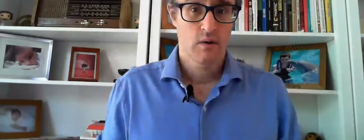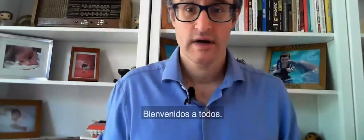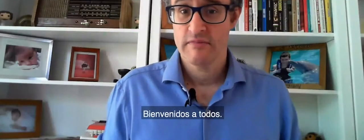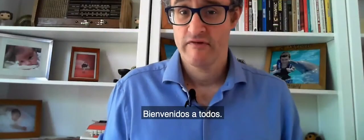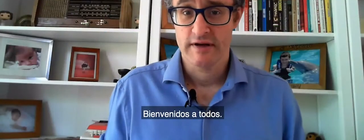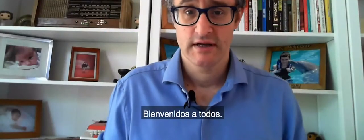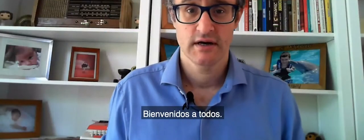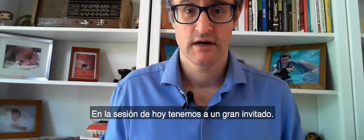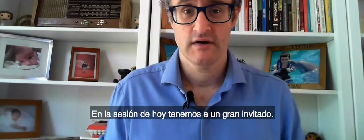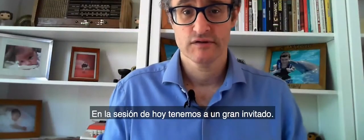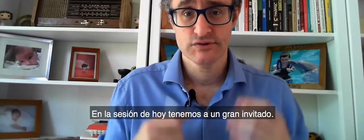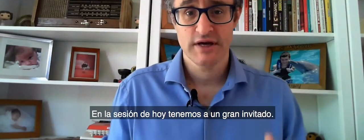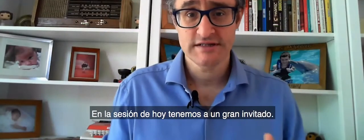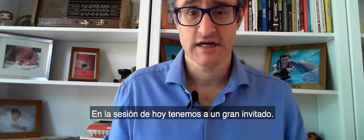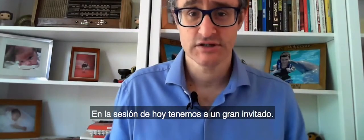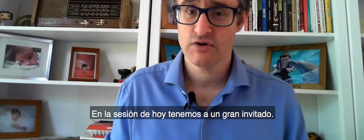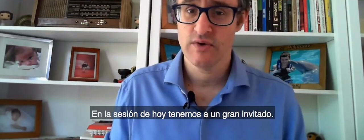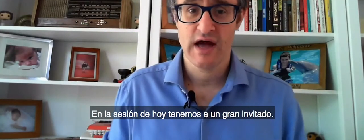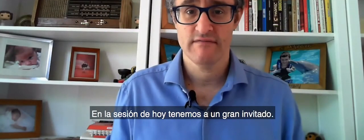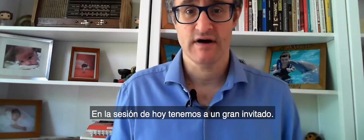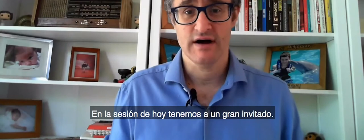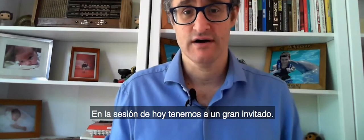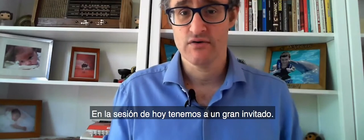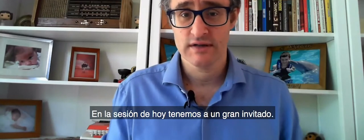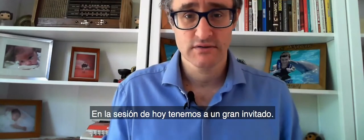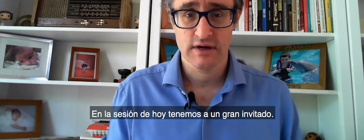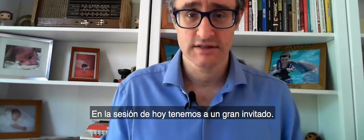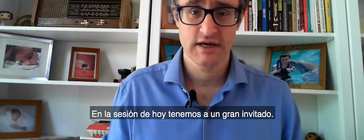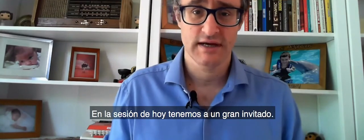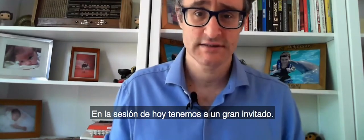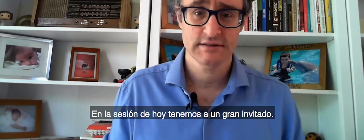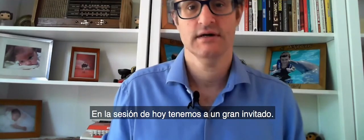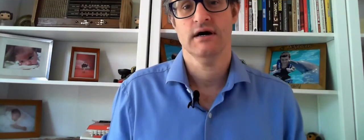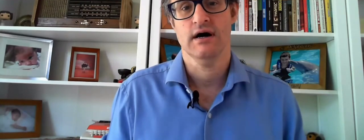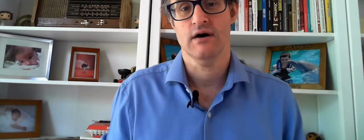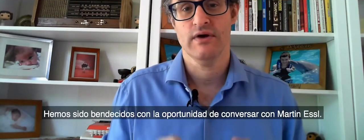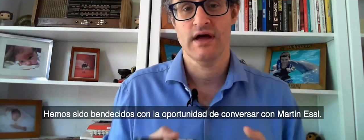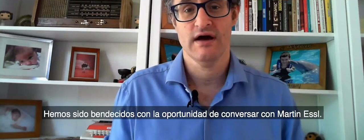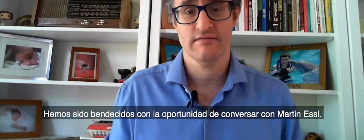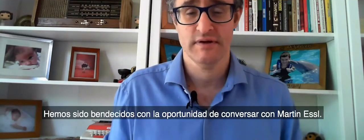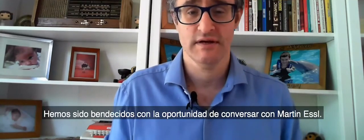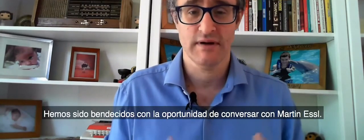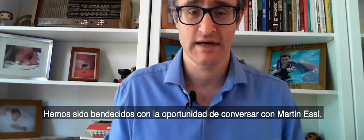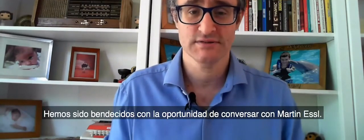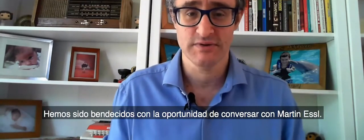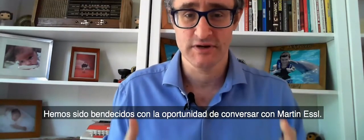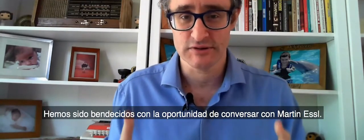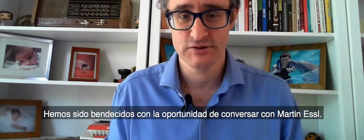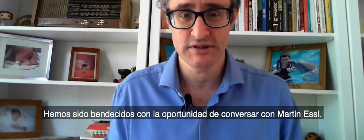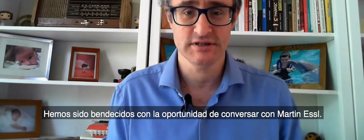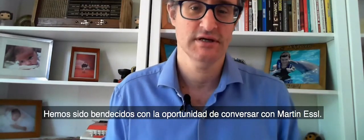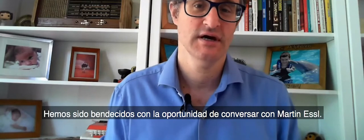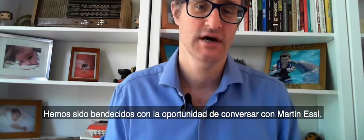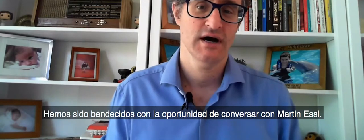Welcome, everybody. For today's session, we have a great, great guest. We have been blessed with